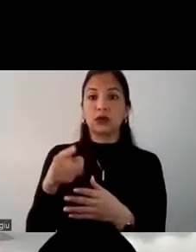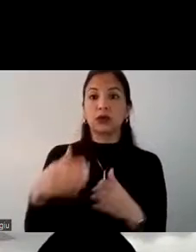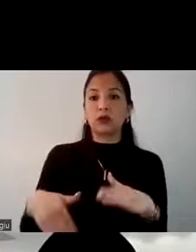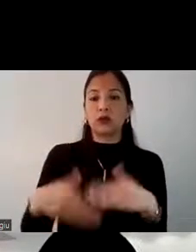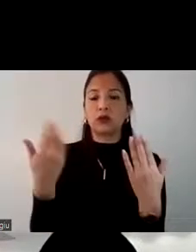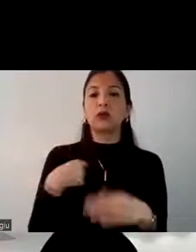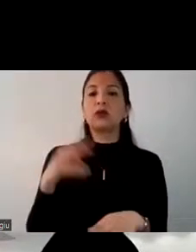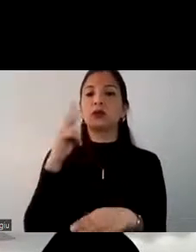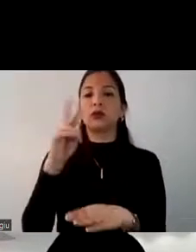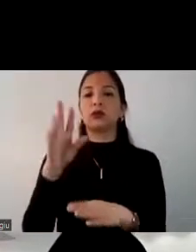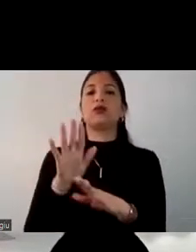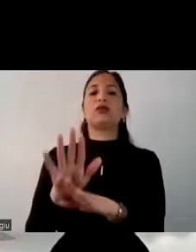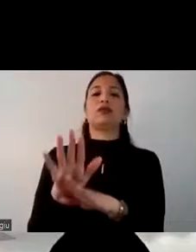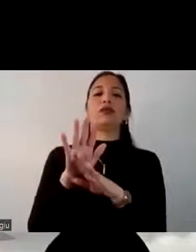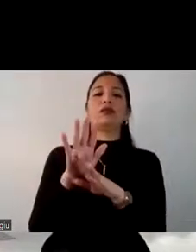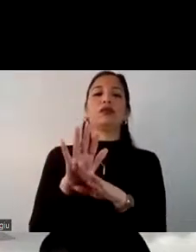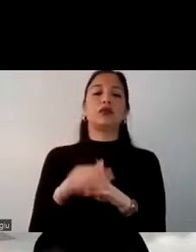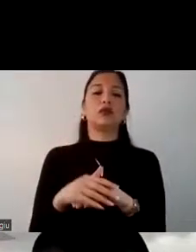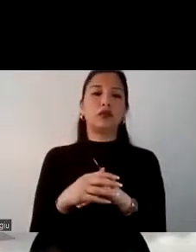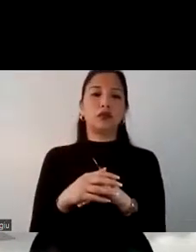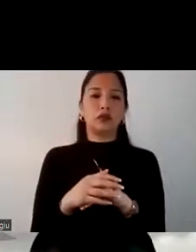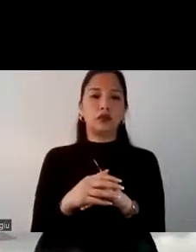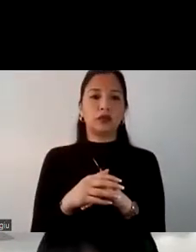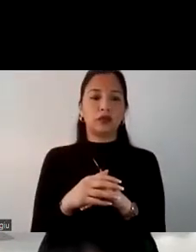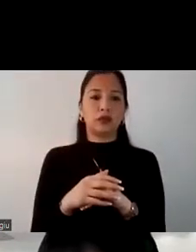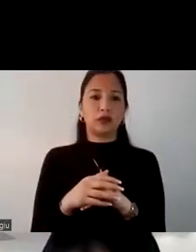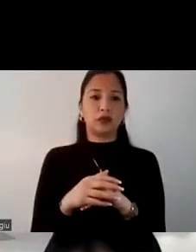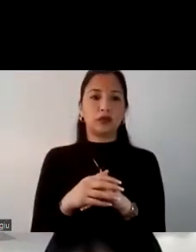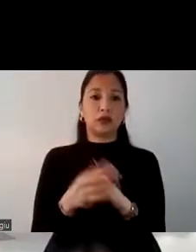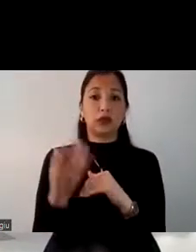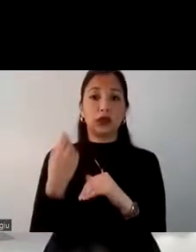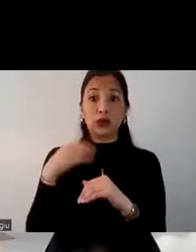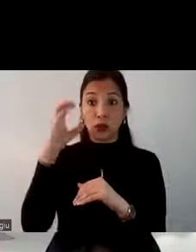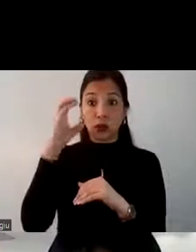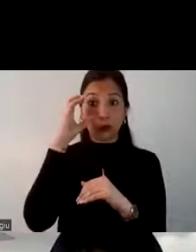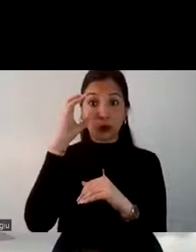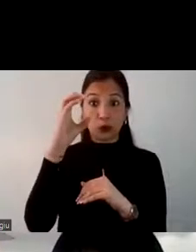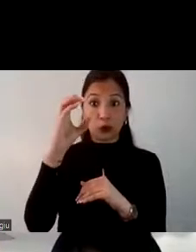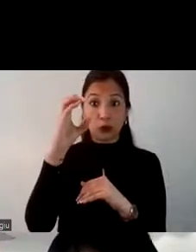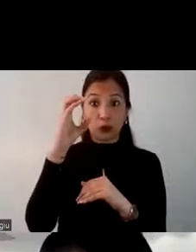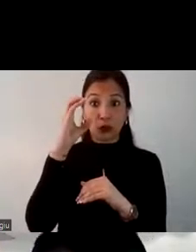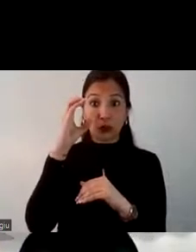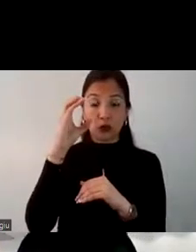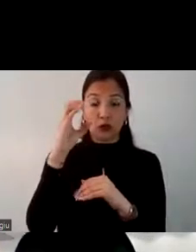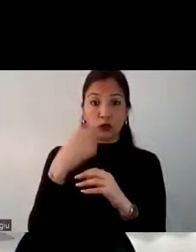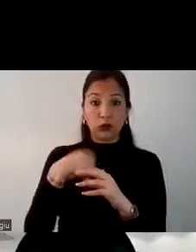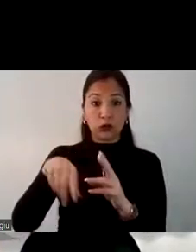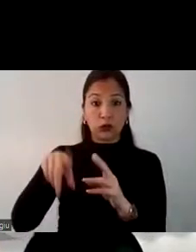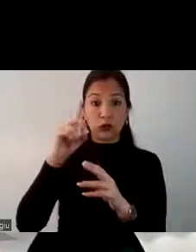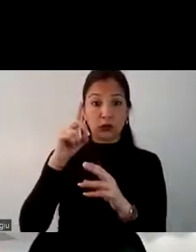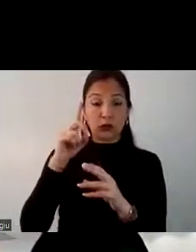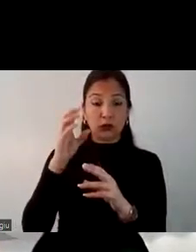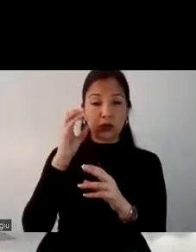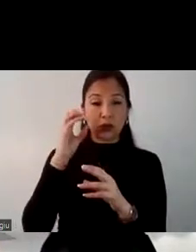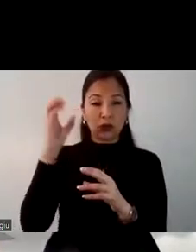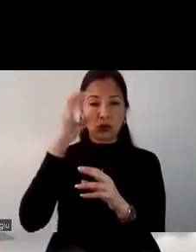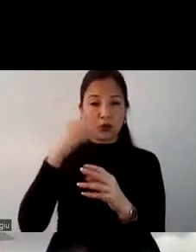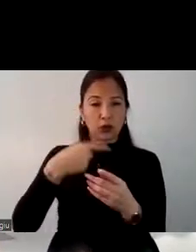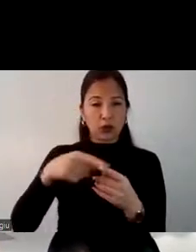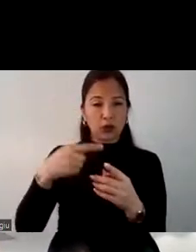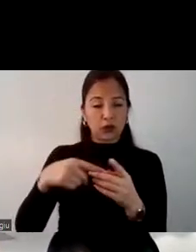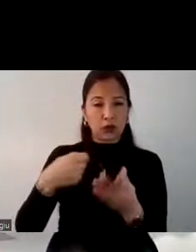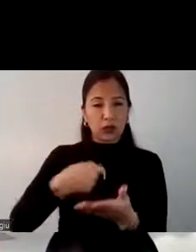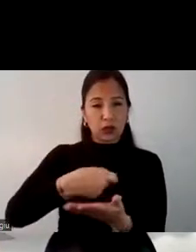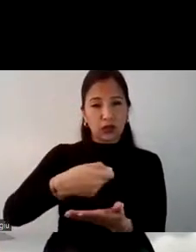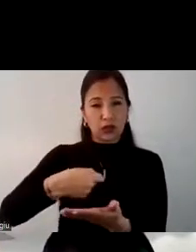aún debemos enfrentar. Y ahora, si hacemos un poco de lupa en el primer aspecto de que se están priorizando otros gastos, vemos que